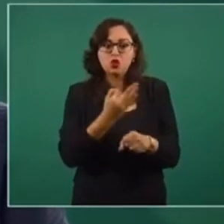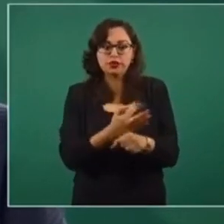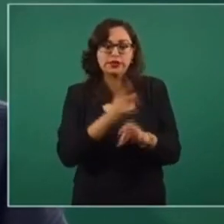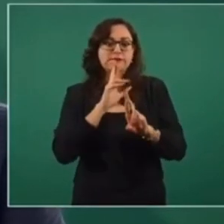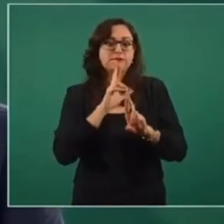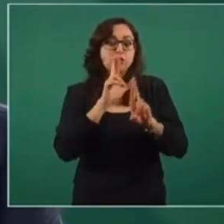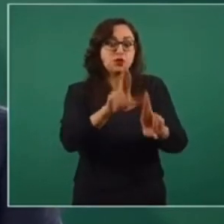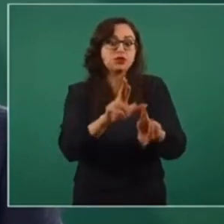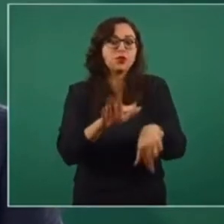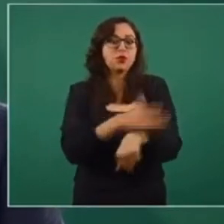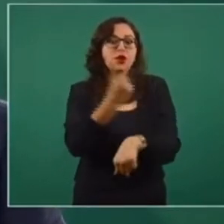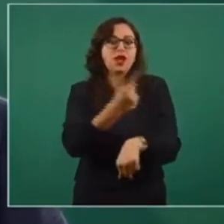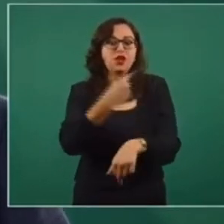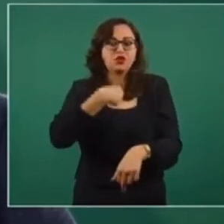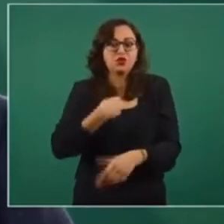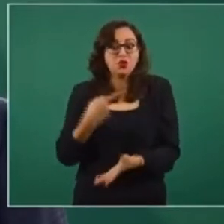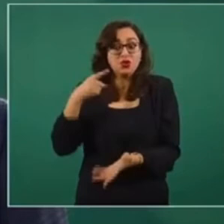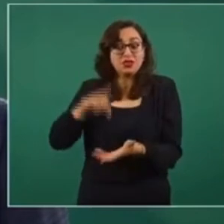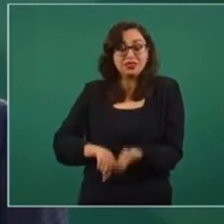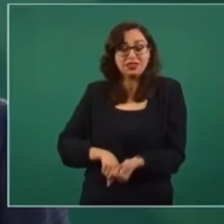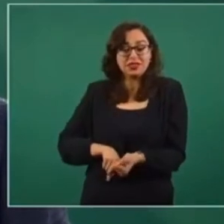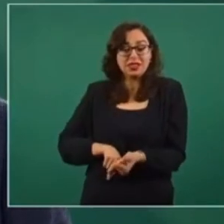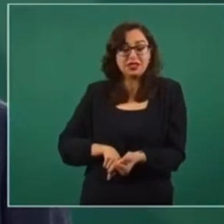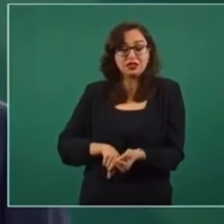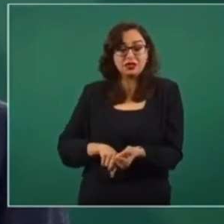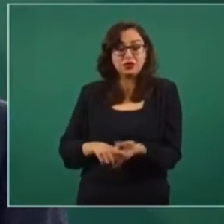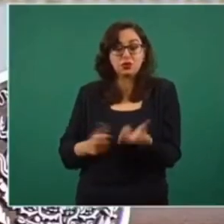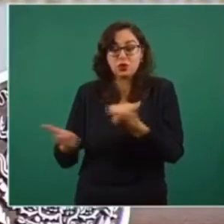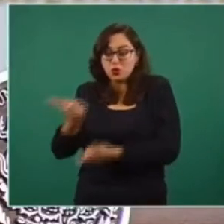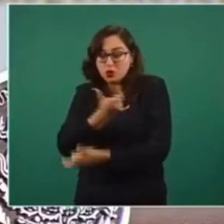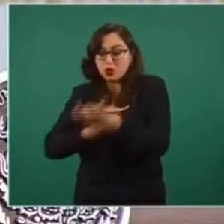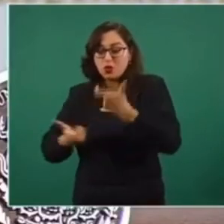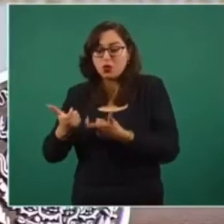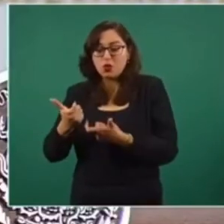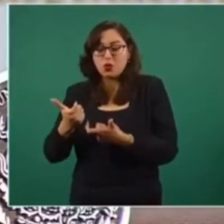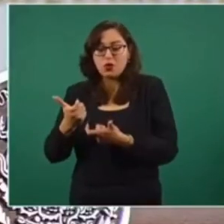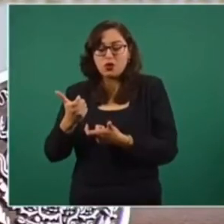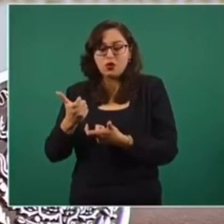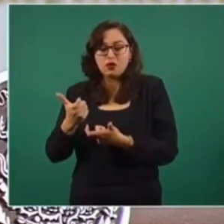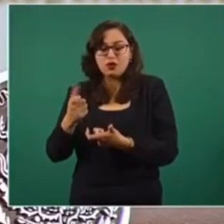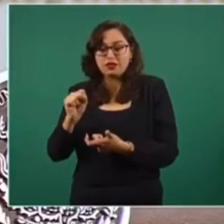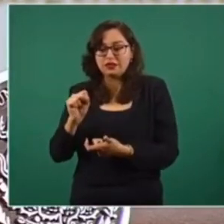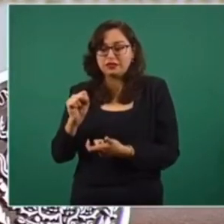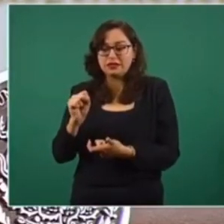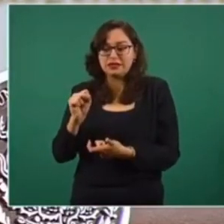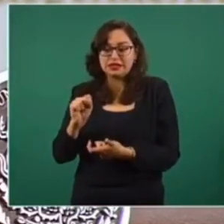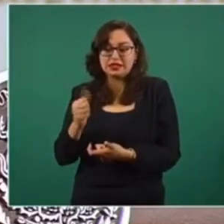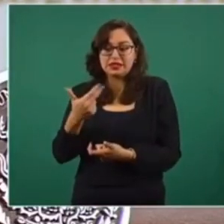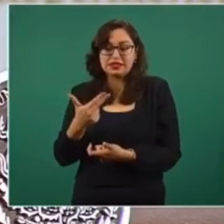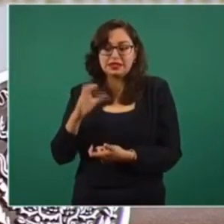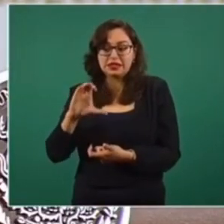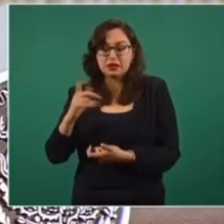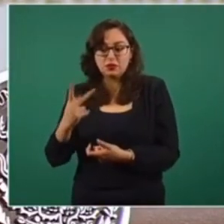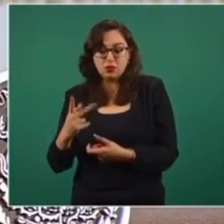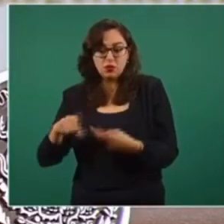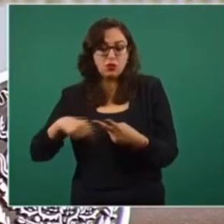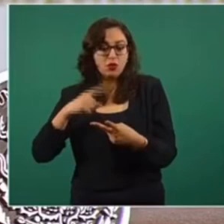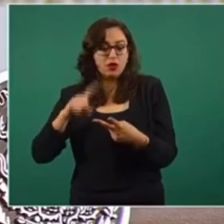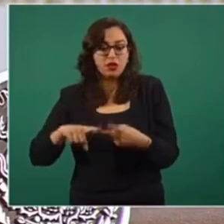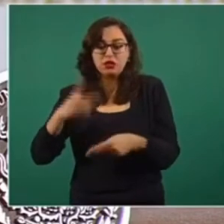no estoy en el sector económico ni tampoco de la Secretaría de Hacienda y de la